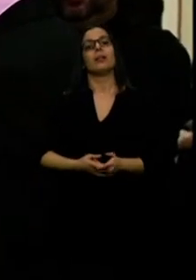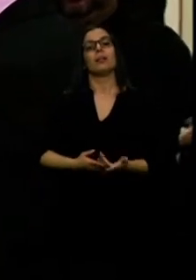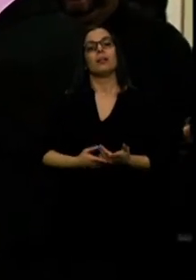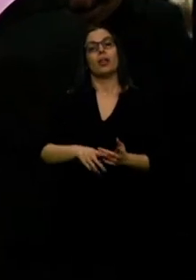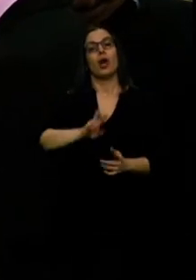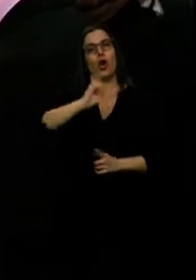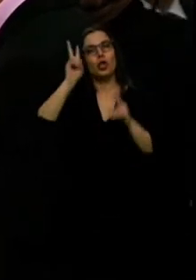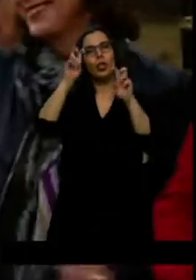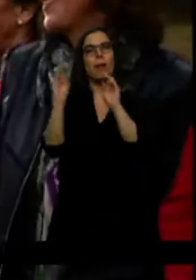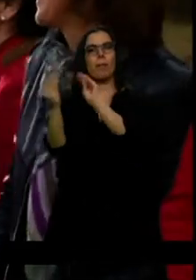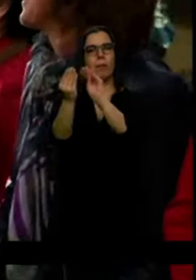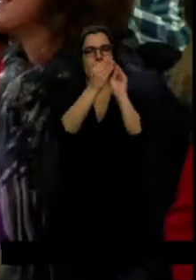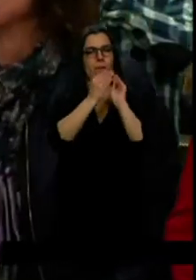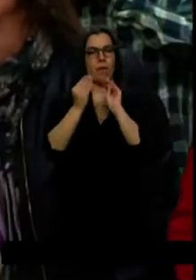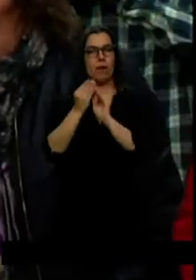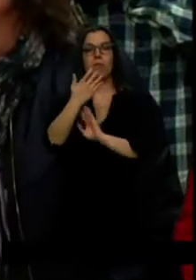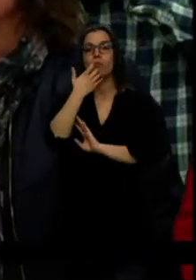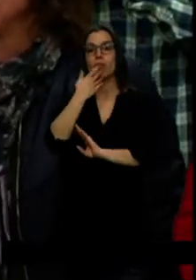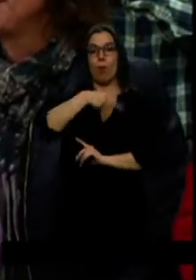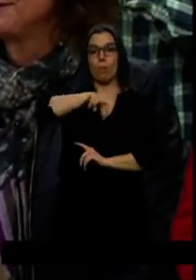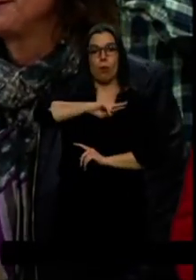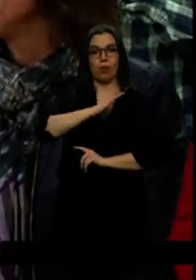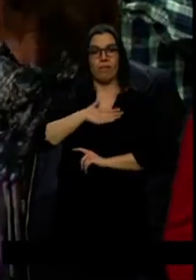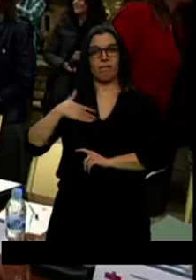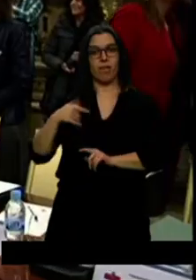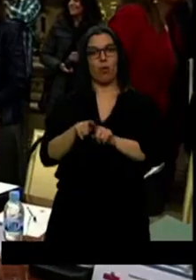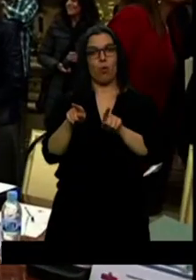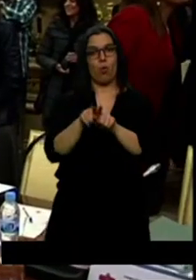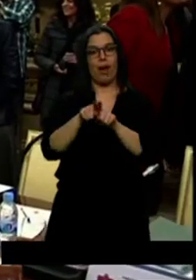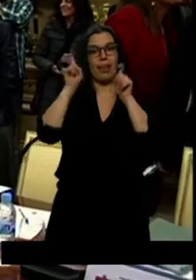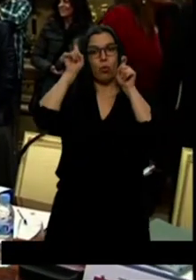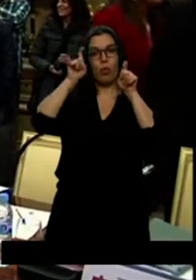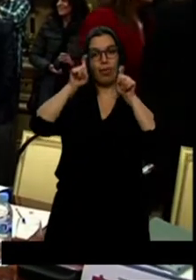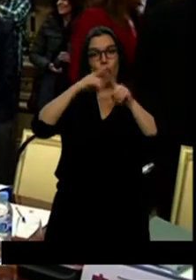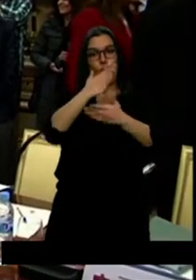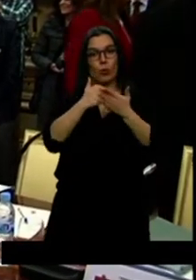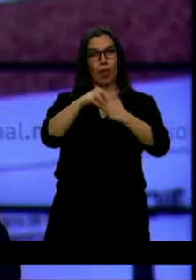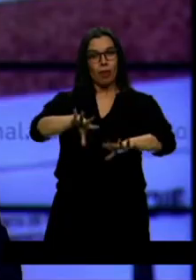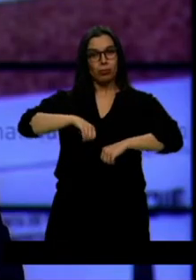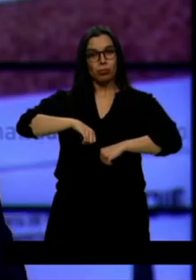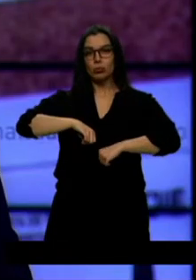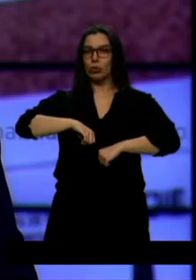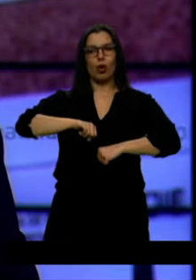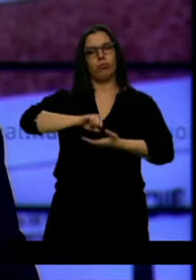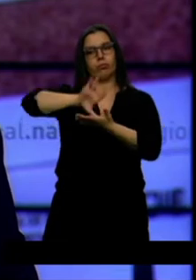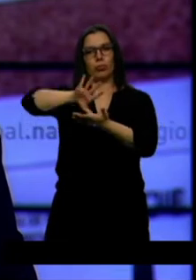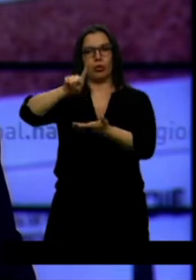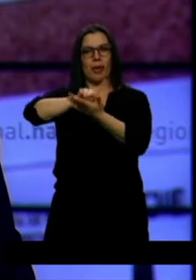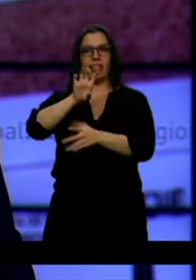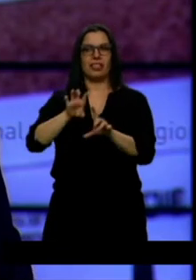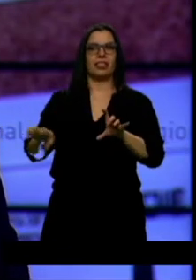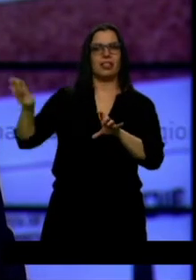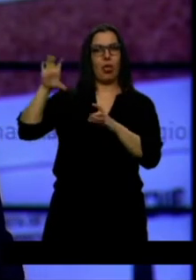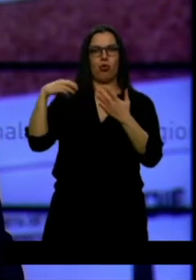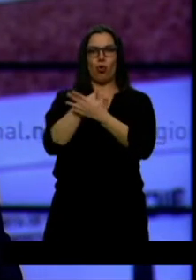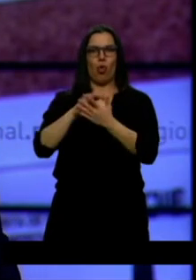para rechazar la exigencia de Vox de devolver al Estado las competencias en materia de educación. Los consejeros le han transmitido